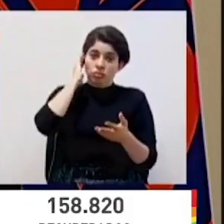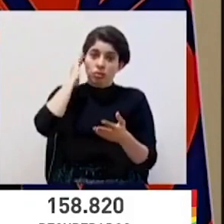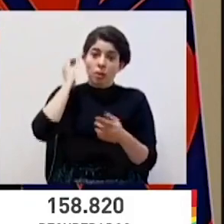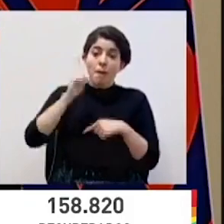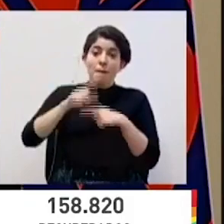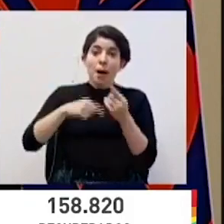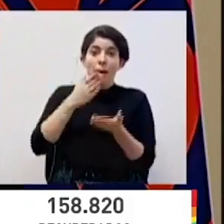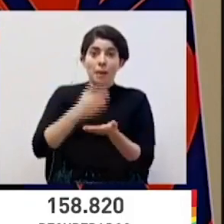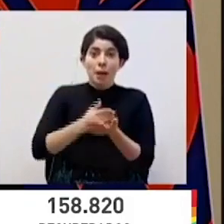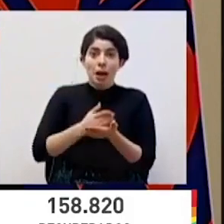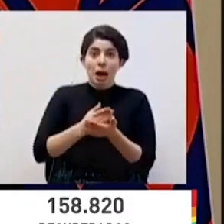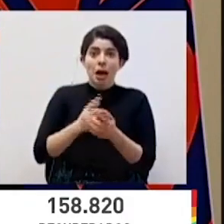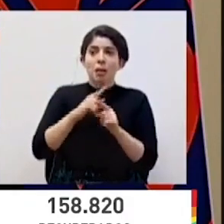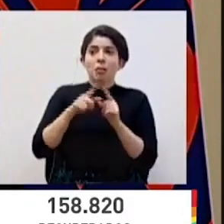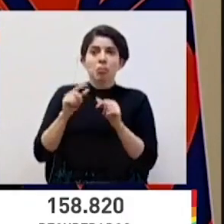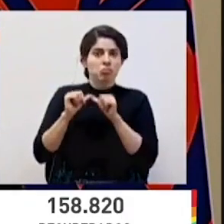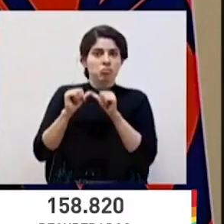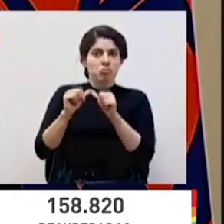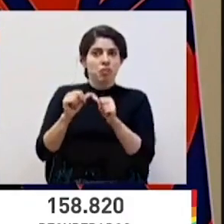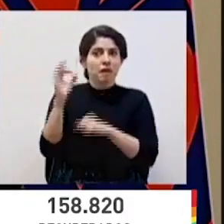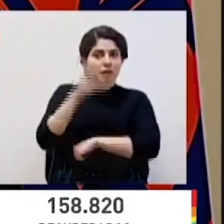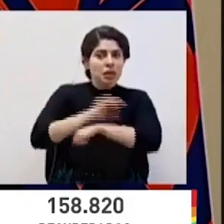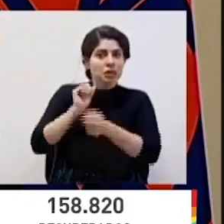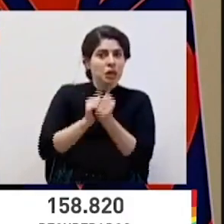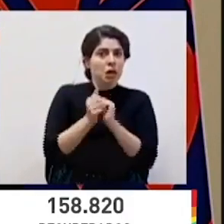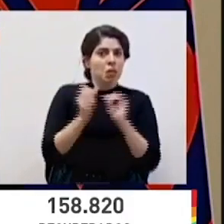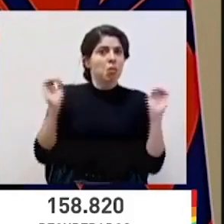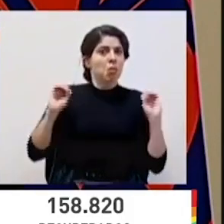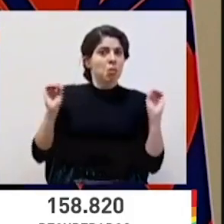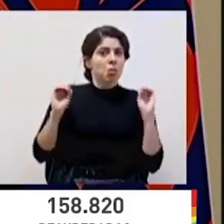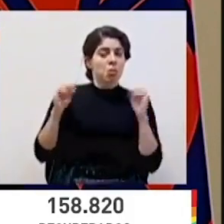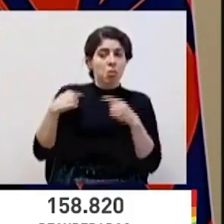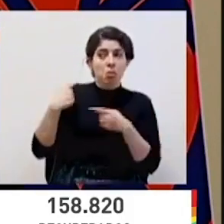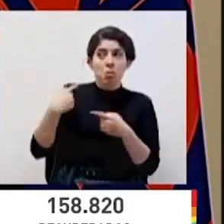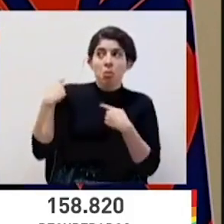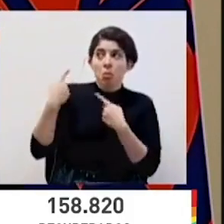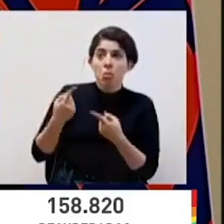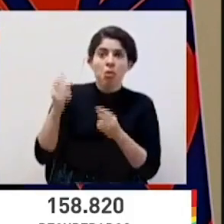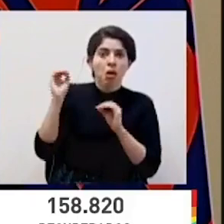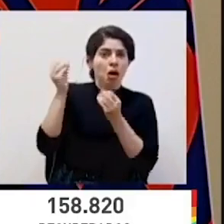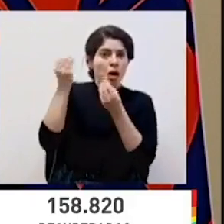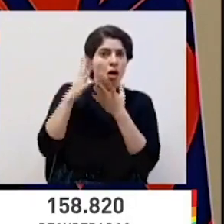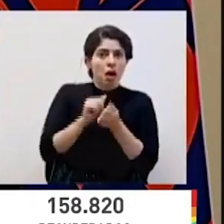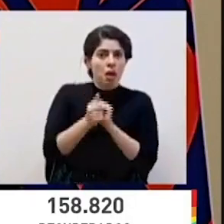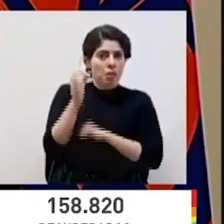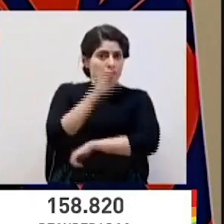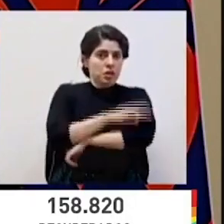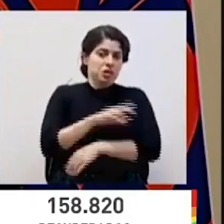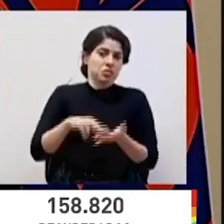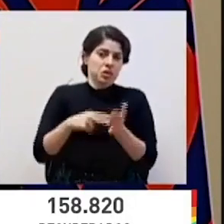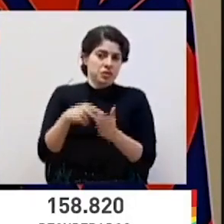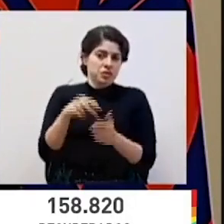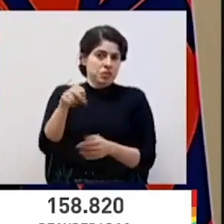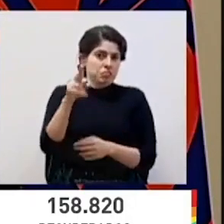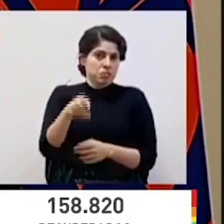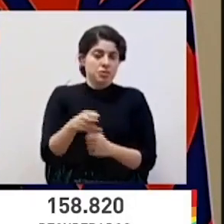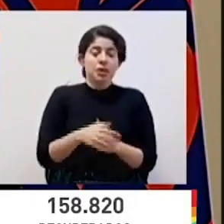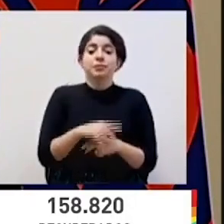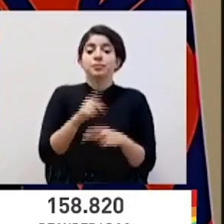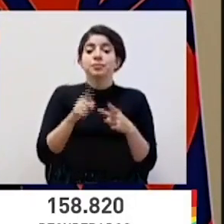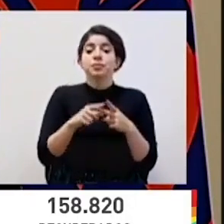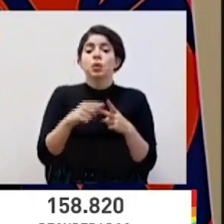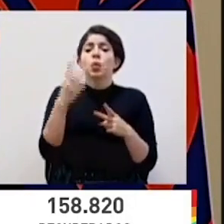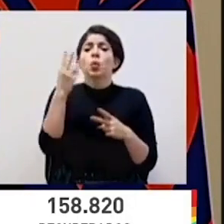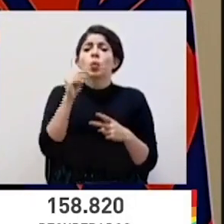y no hay variación en esa fecha. Hasta el momento no hemos tenido ninguna notificación de ese tipo. El porcentaje de